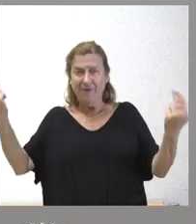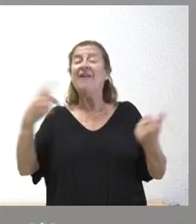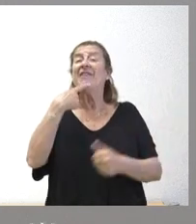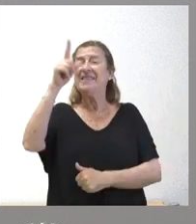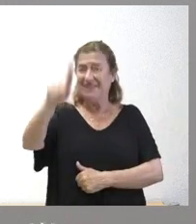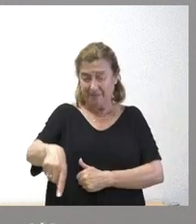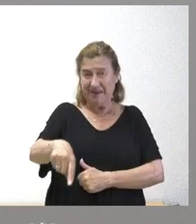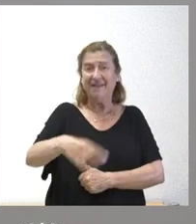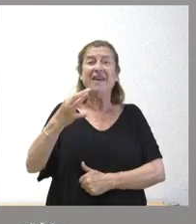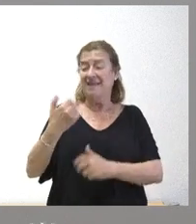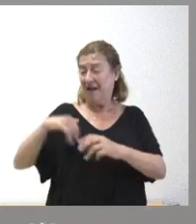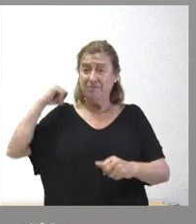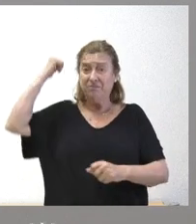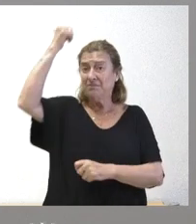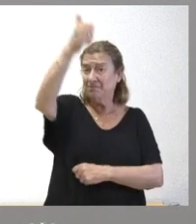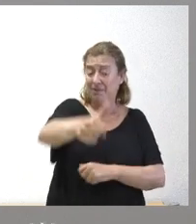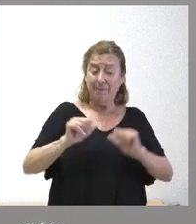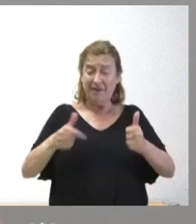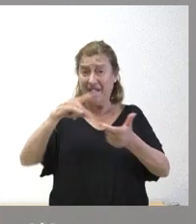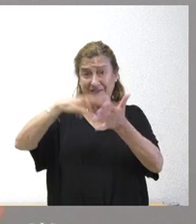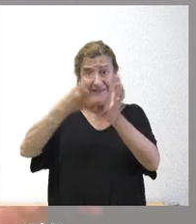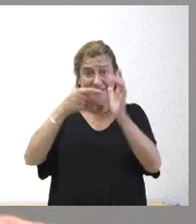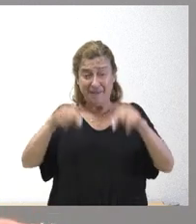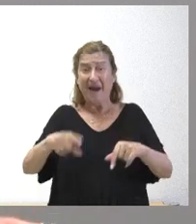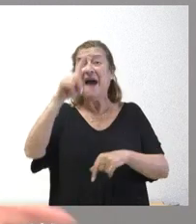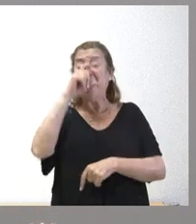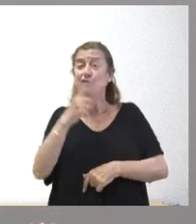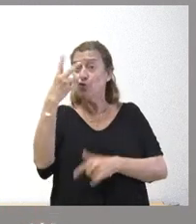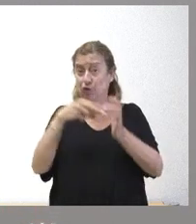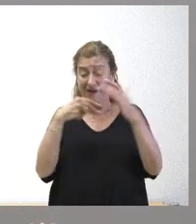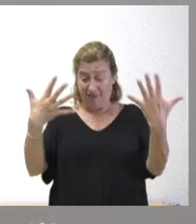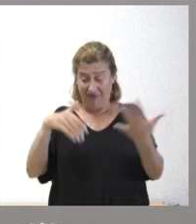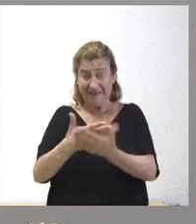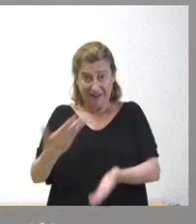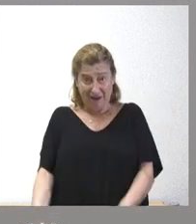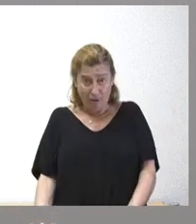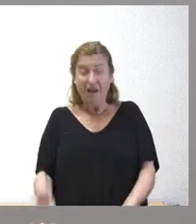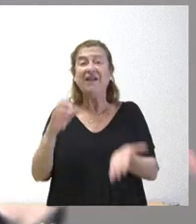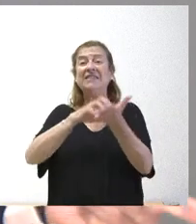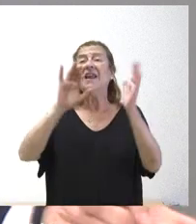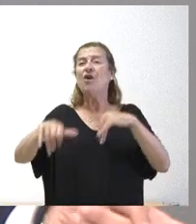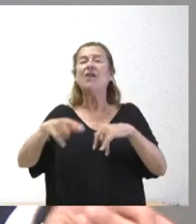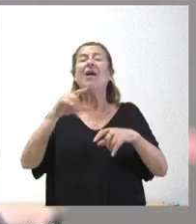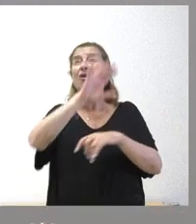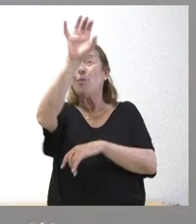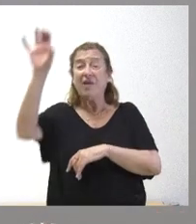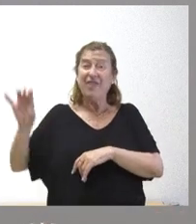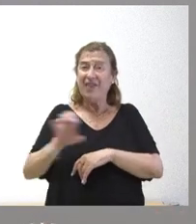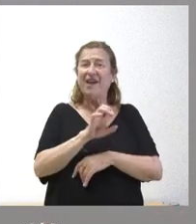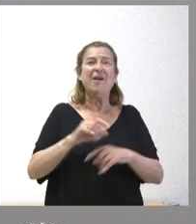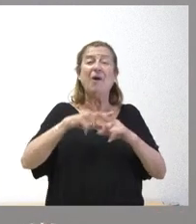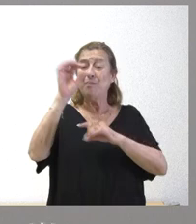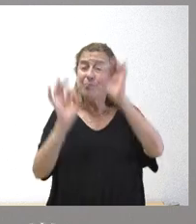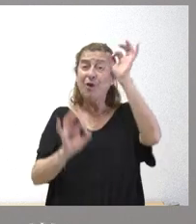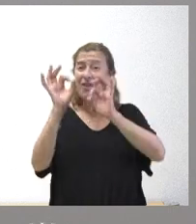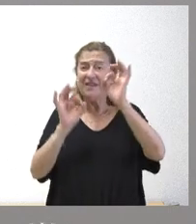decía que desde que se puso en marcha este sistema desde el año 2010 hasta ahora Castilla y León ha sido la comunidad autónoma que porcentualmente